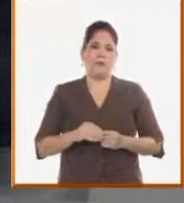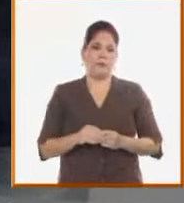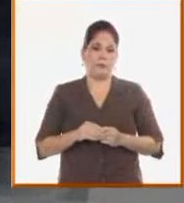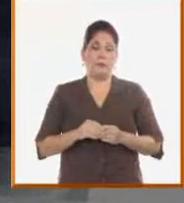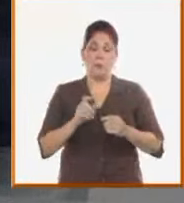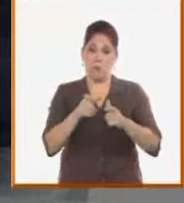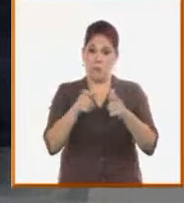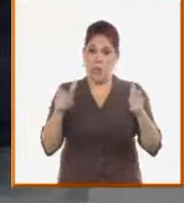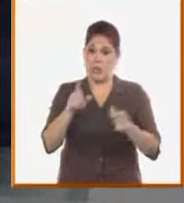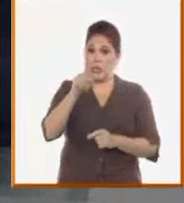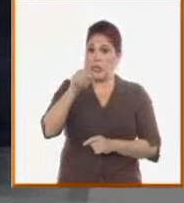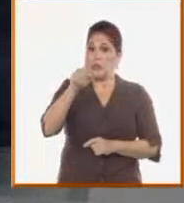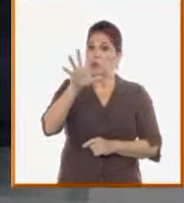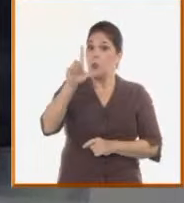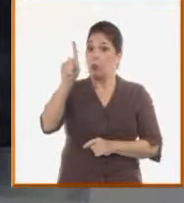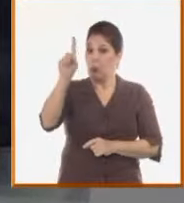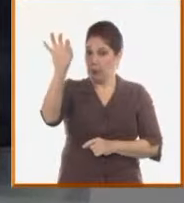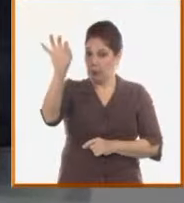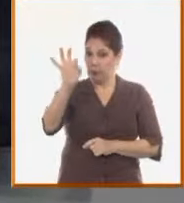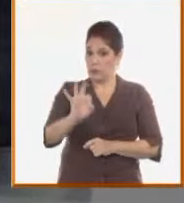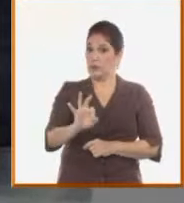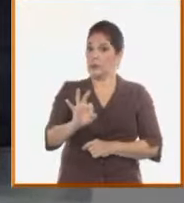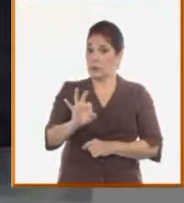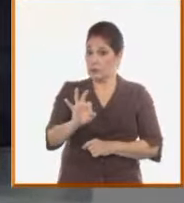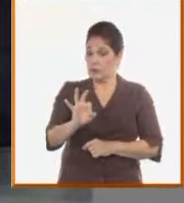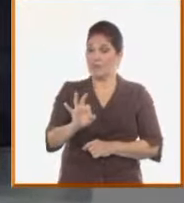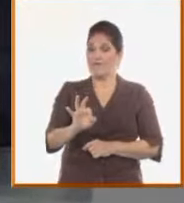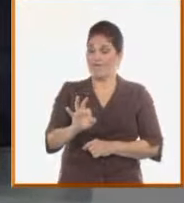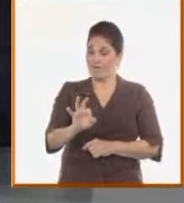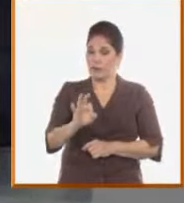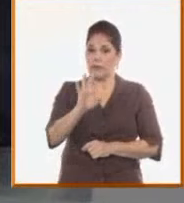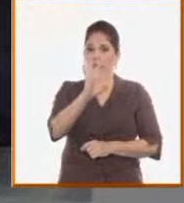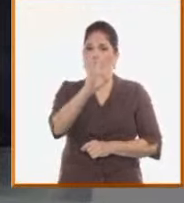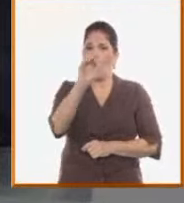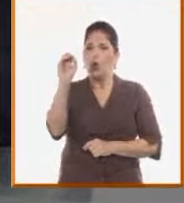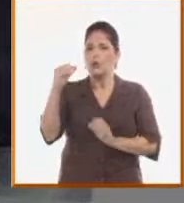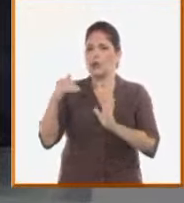crecimos de 151%. De 800.000 visitantes, ¿no?